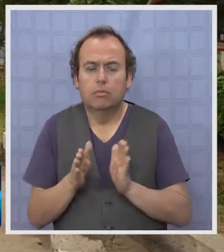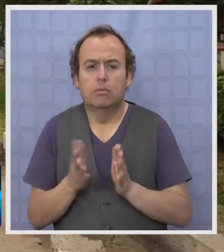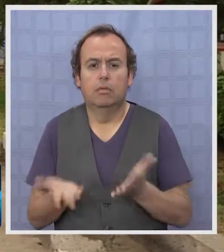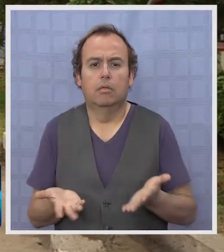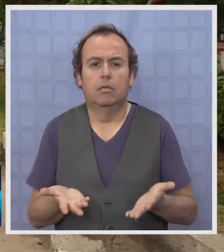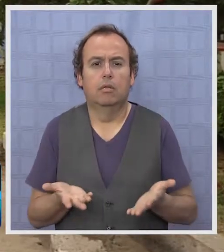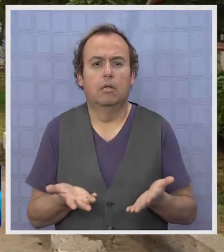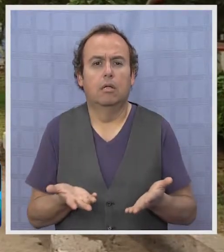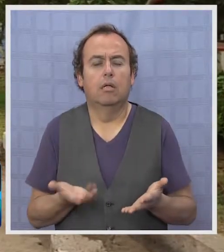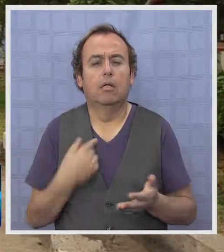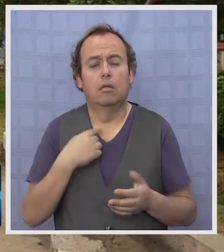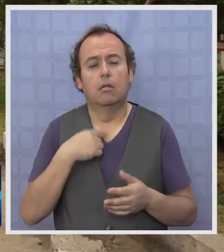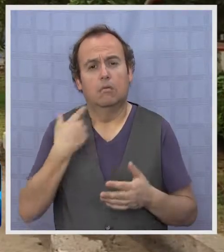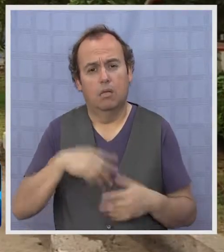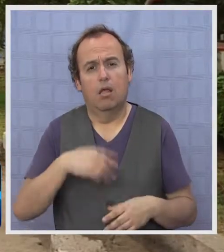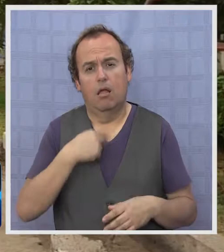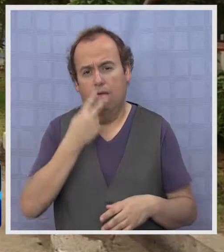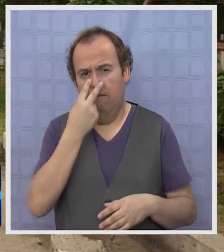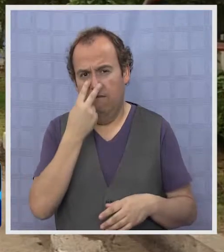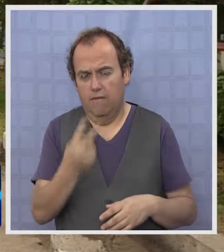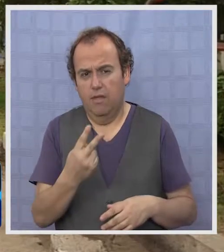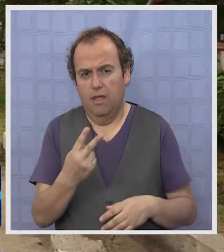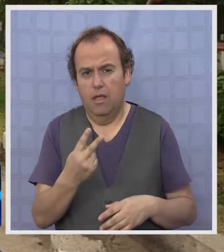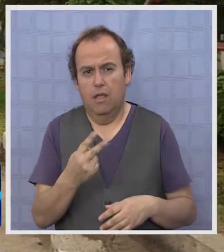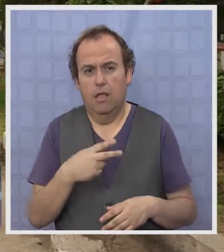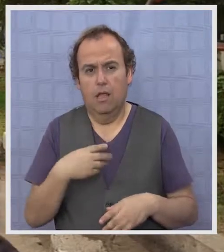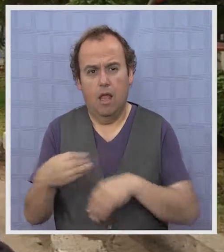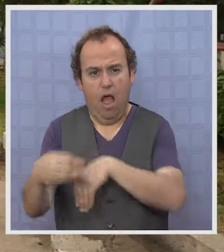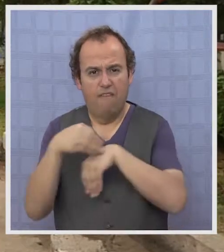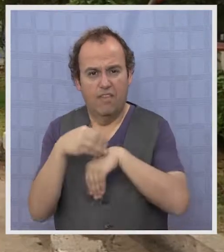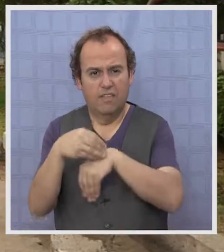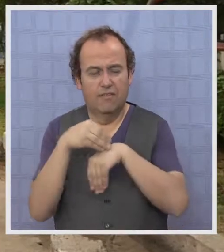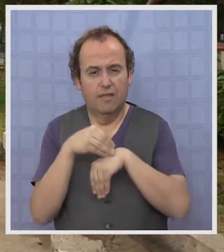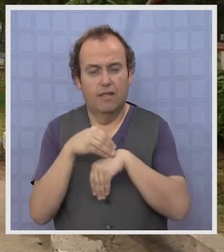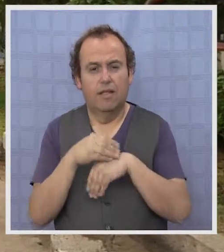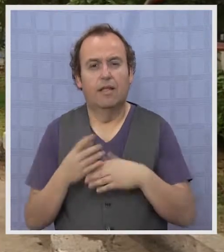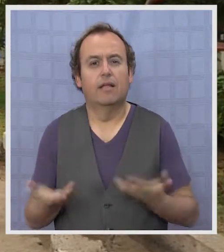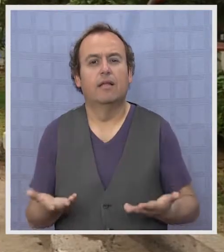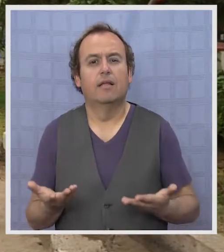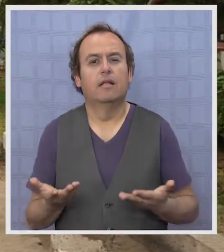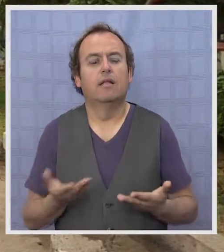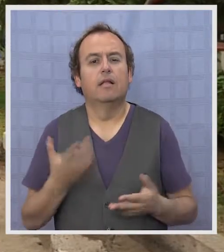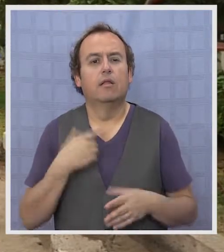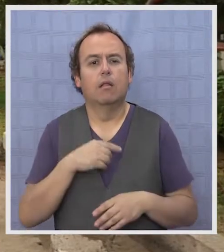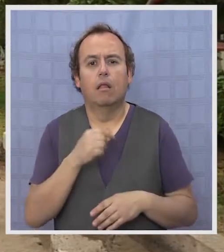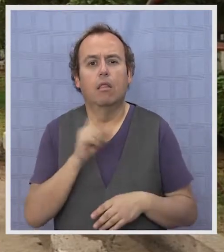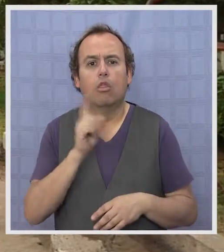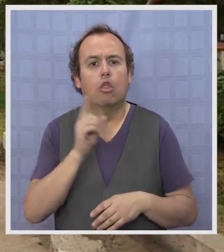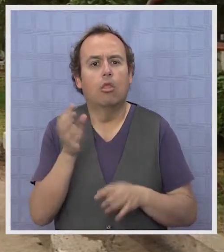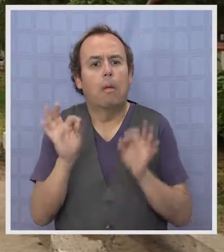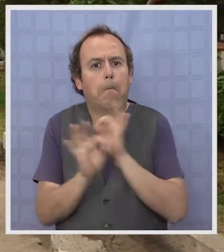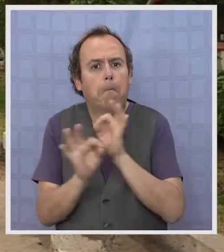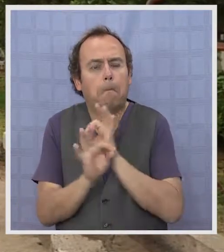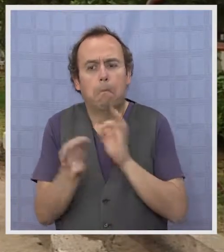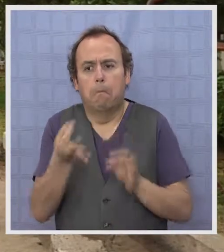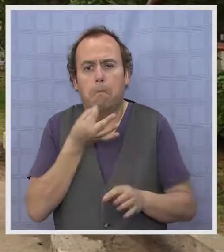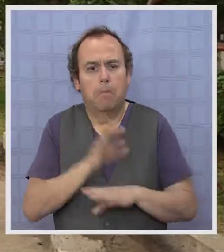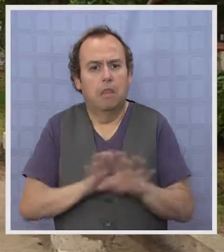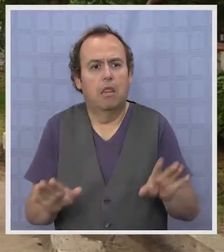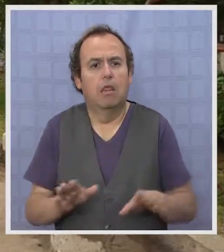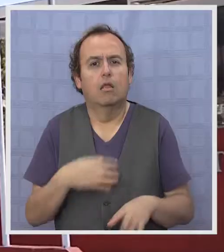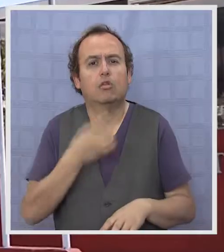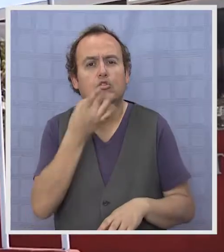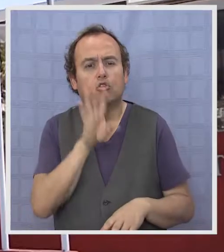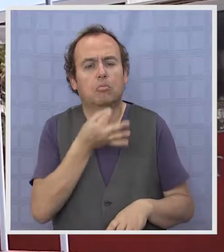embargo, lo que nosotros hemos visto, de partida de las notificaciones que han entregado, no dan ninguna explicación, no dan ningún motivo, simplemente